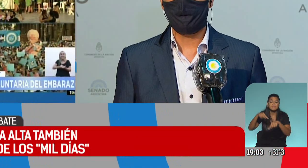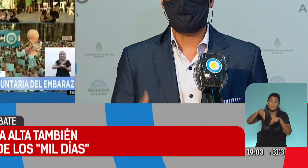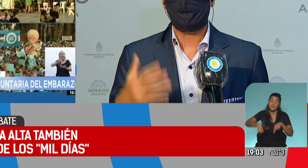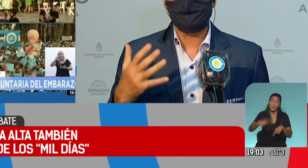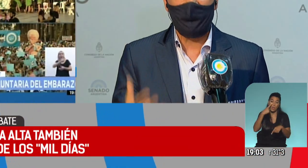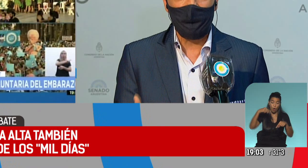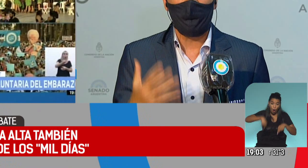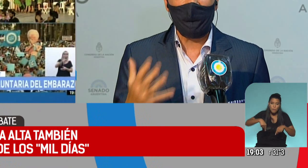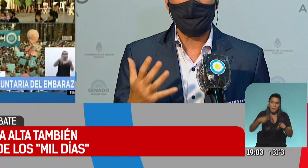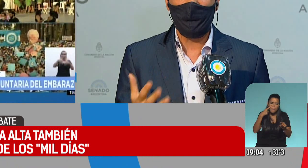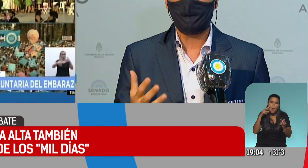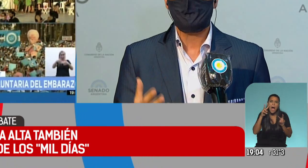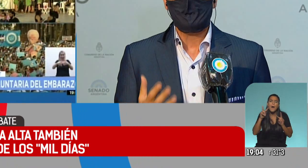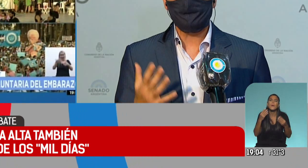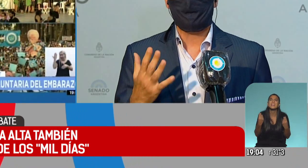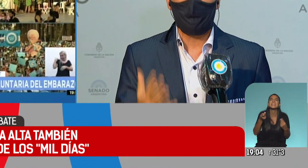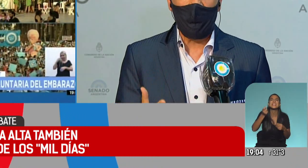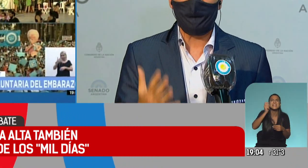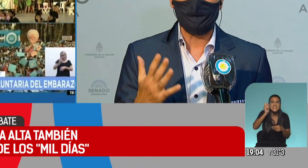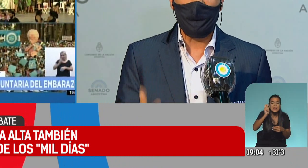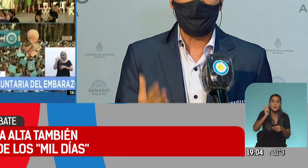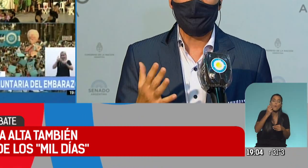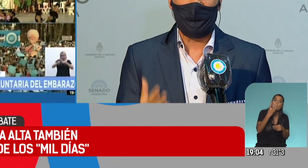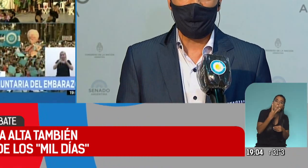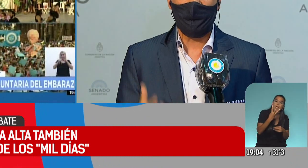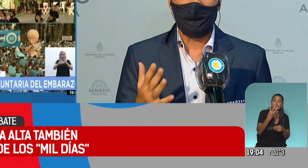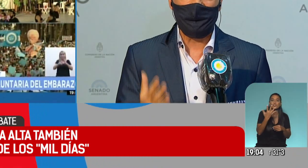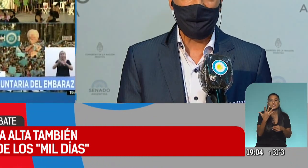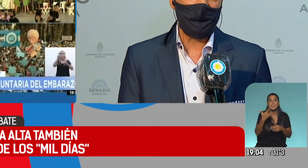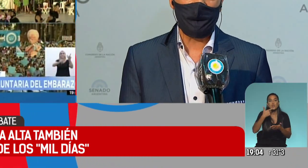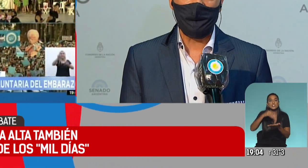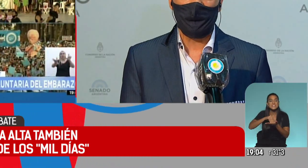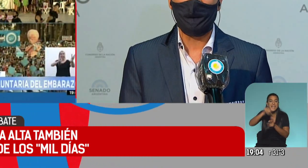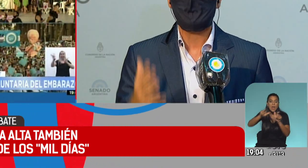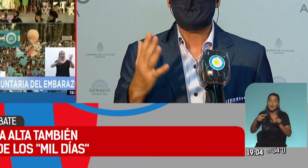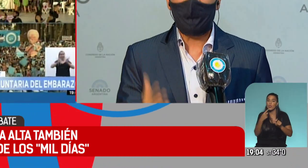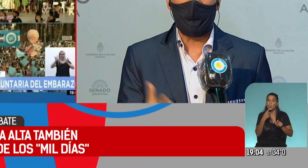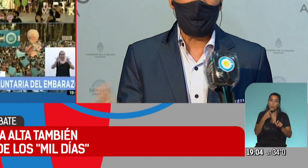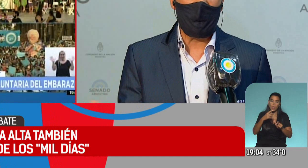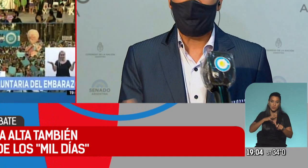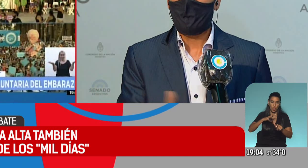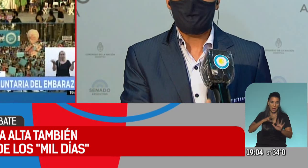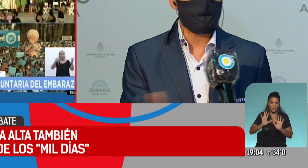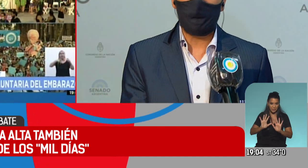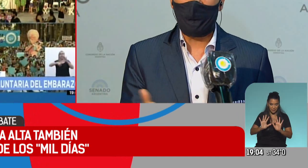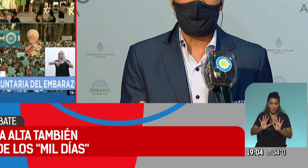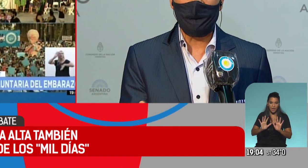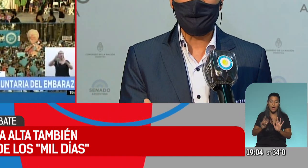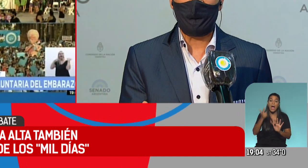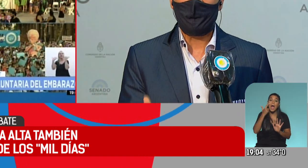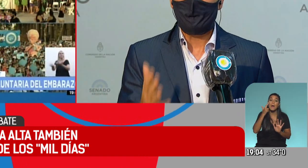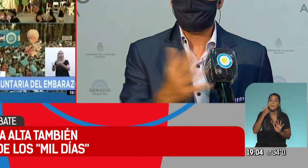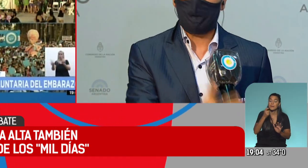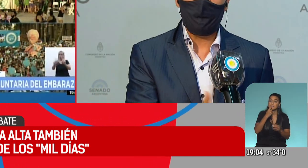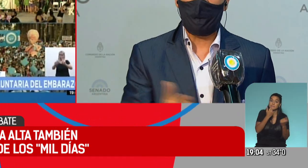jornada de hoy, analizaremos quiénes son esos 4 o 5 senadores indecisos que van a mover la